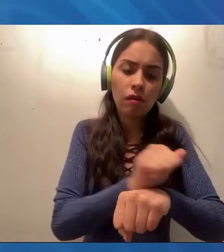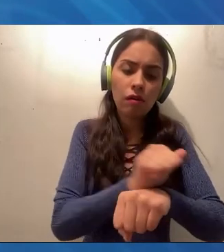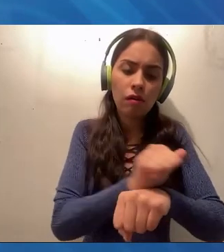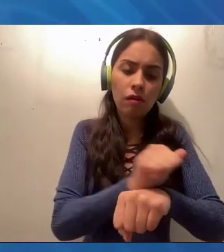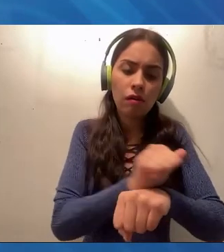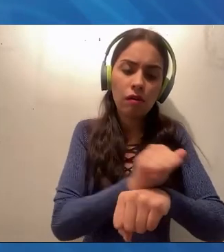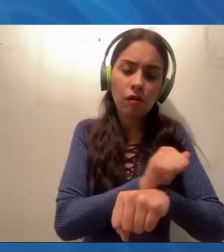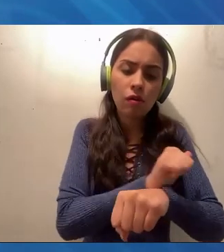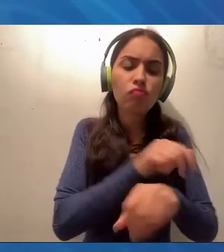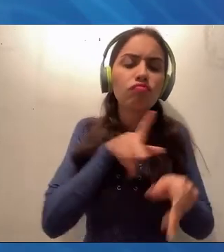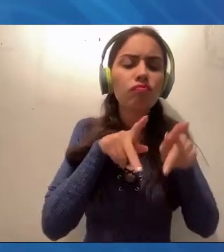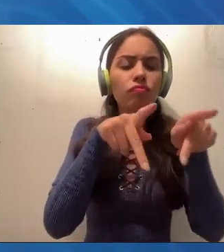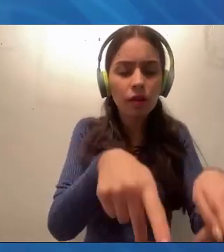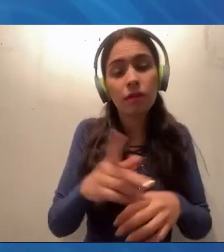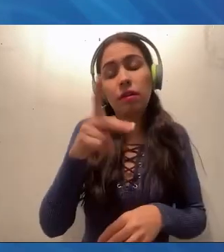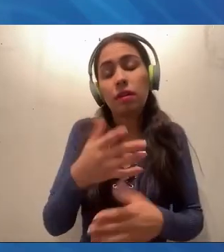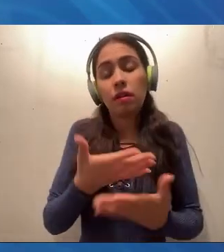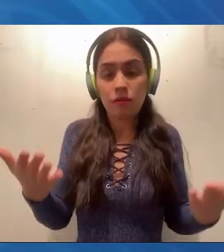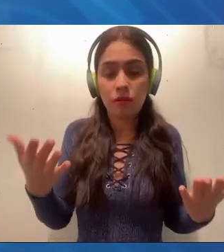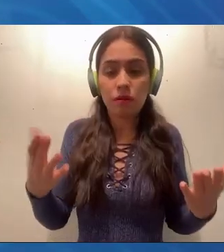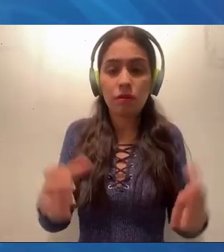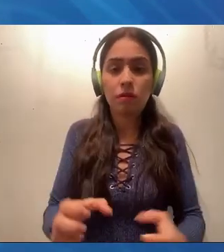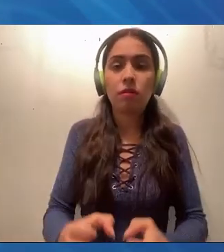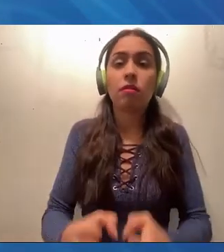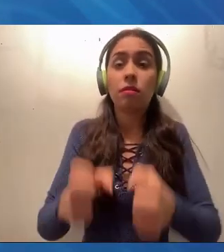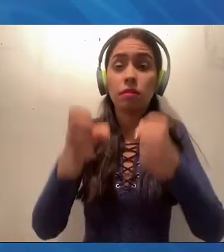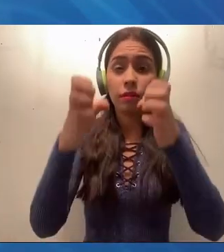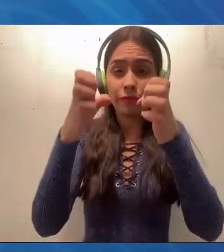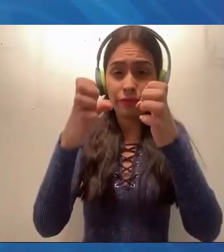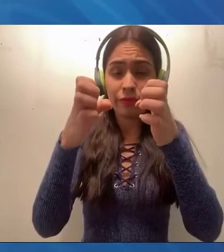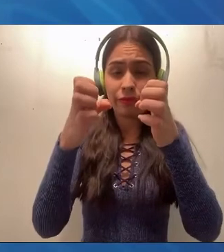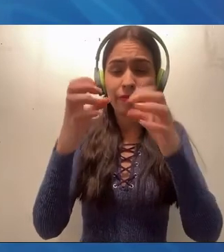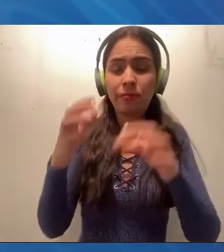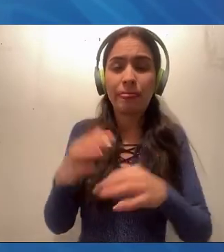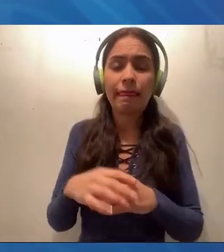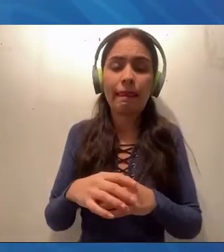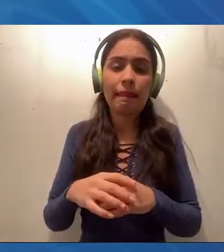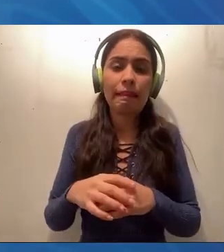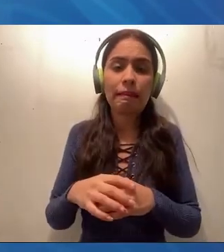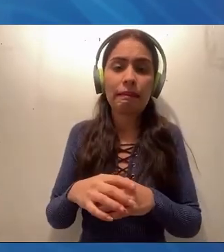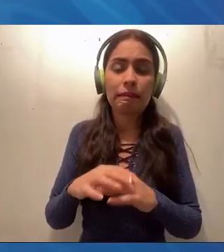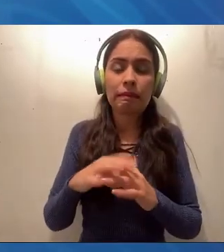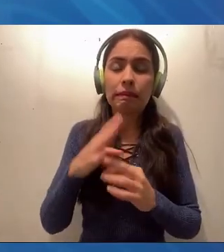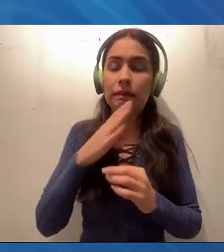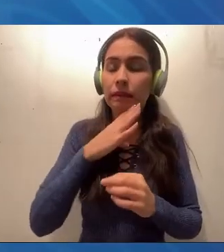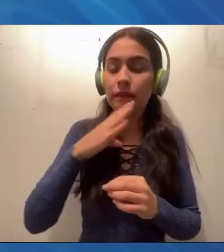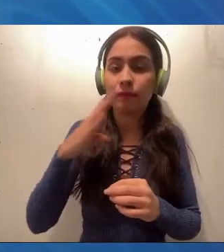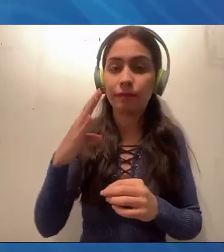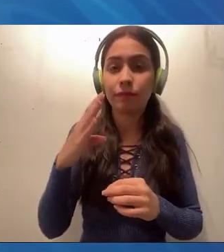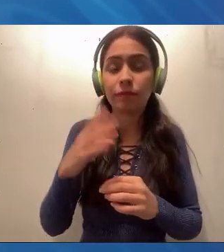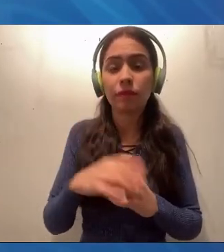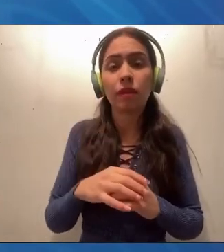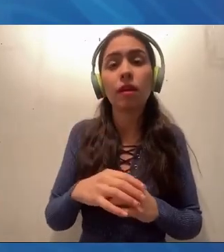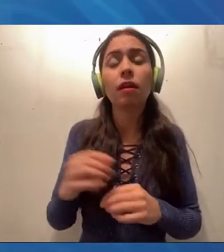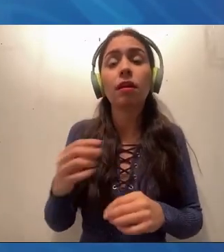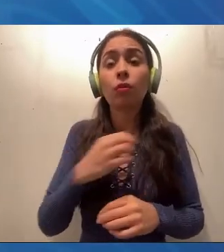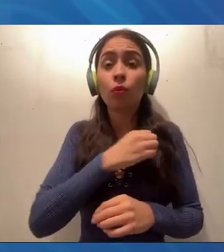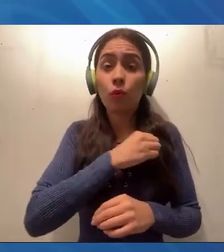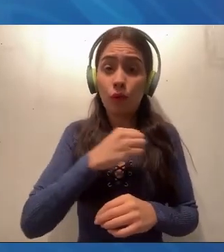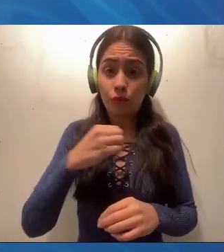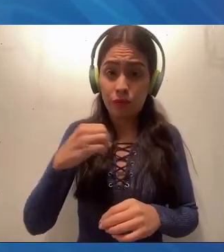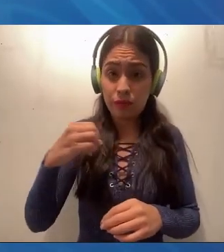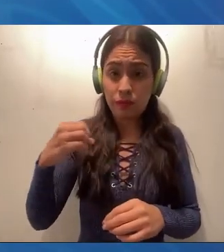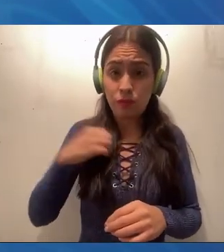les decía al principio, constituye una de las obligaciones que el gobierno del estado de Chihuahua adquirió para poder